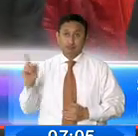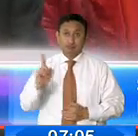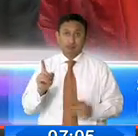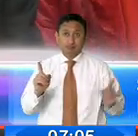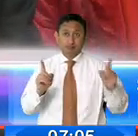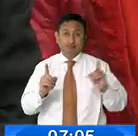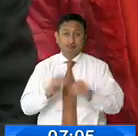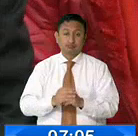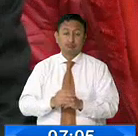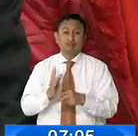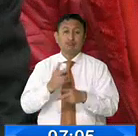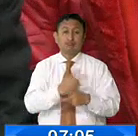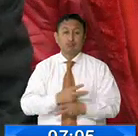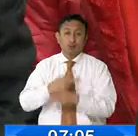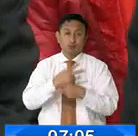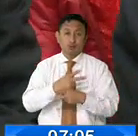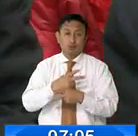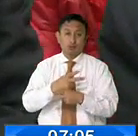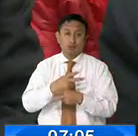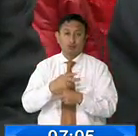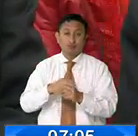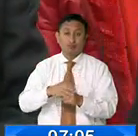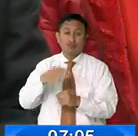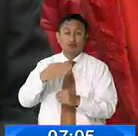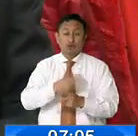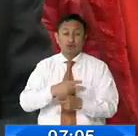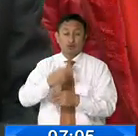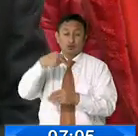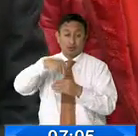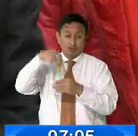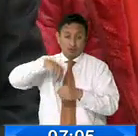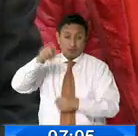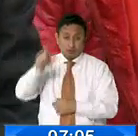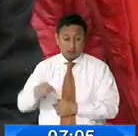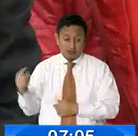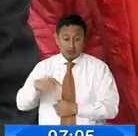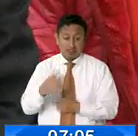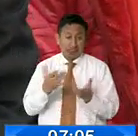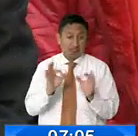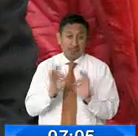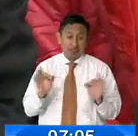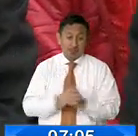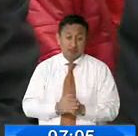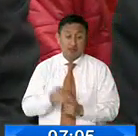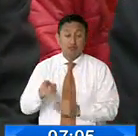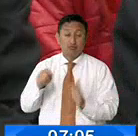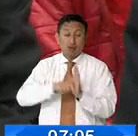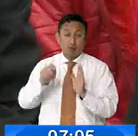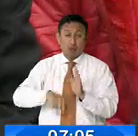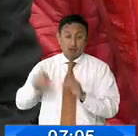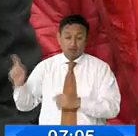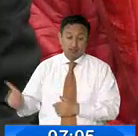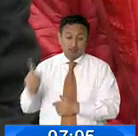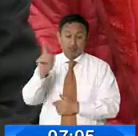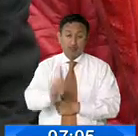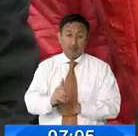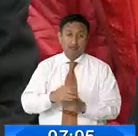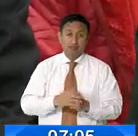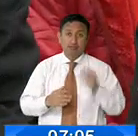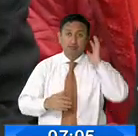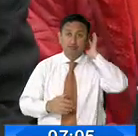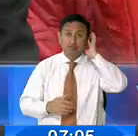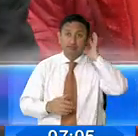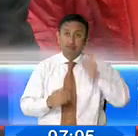consejeros de mayoría del Consejo Nacional Electoral, los cuales no vinieron. Mandaron a sus abogados, quienes lo único que se